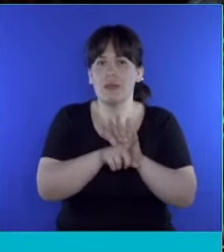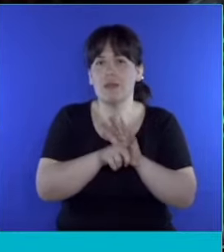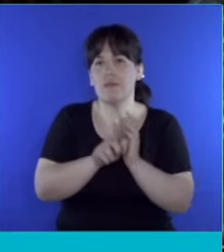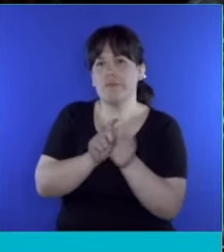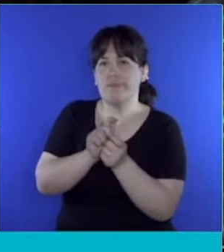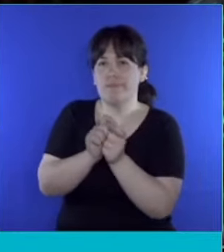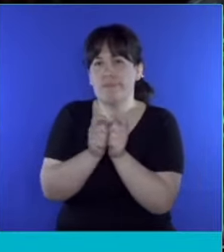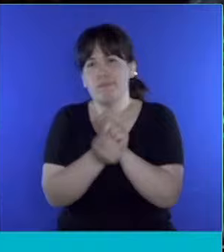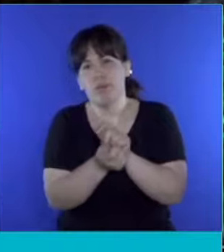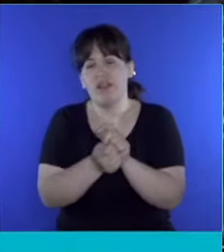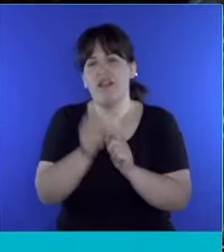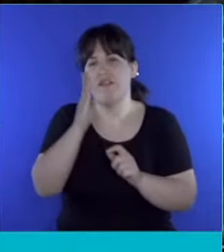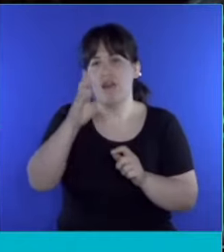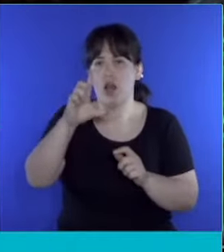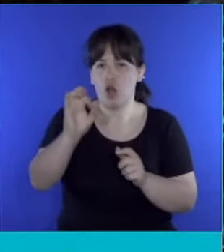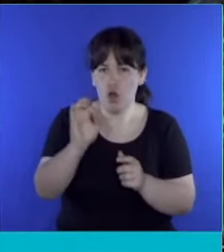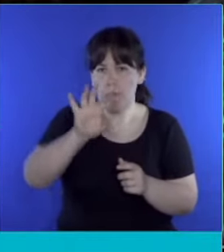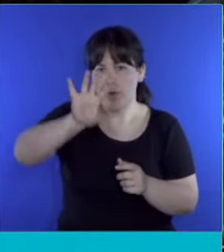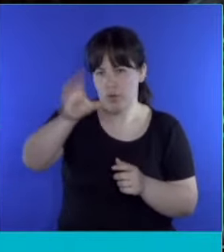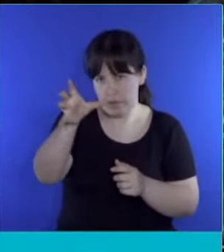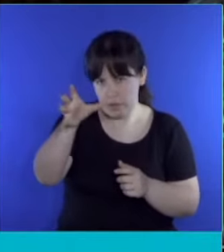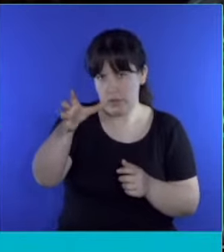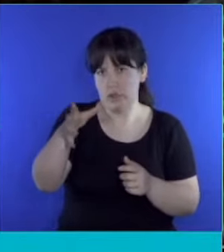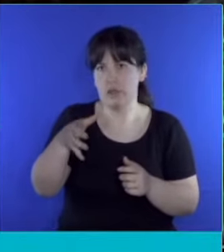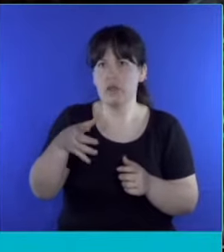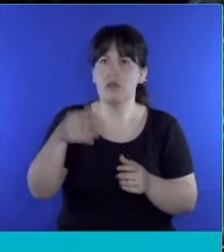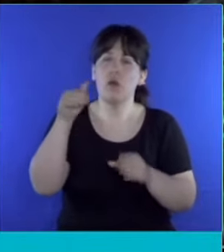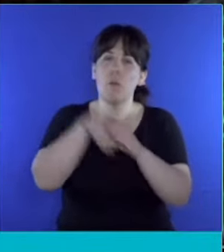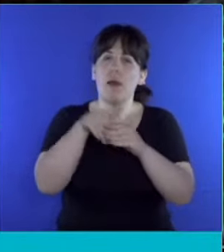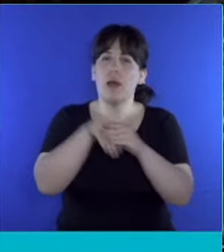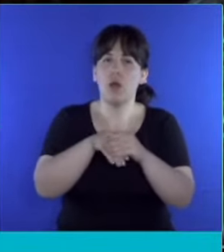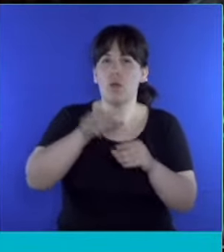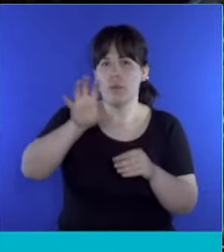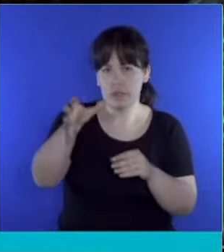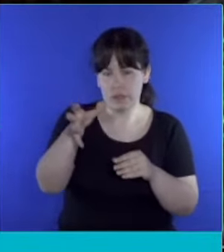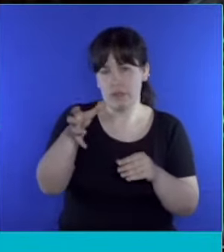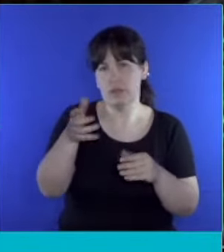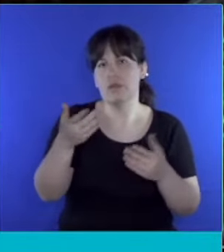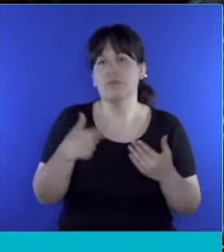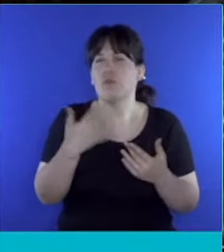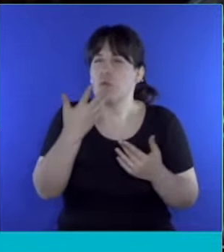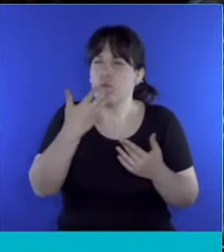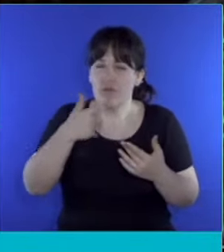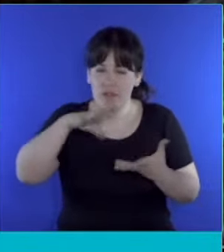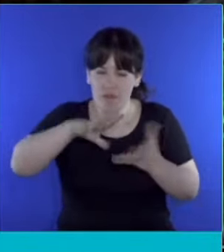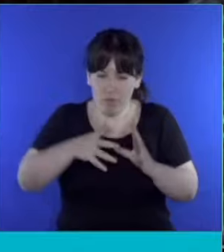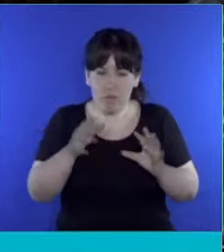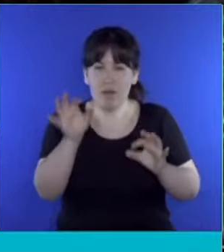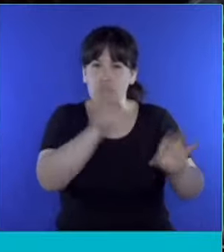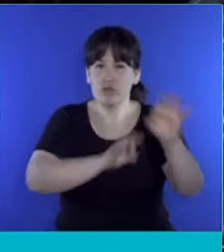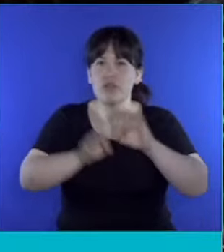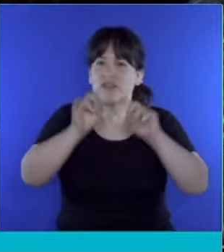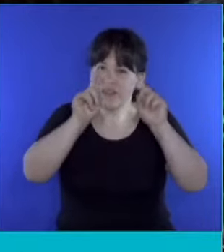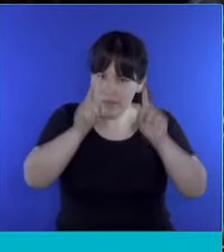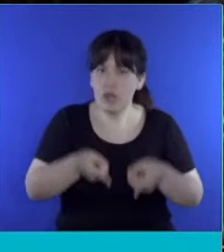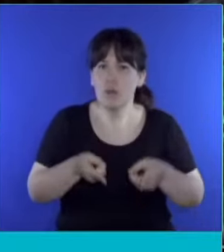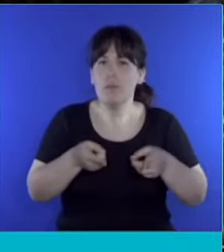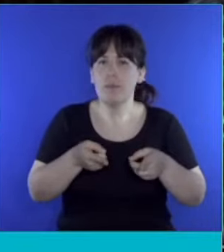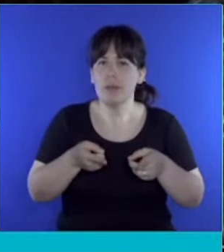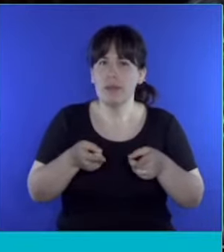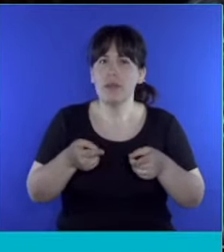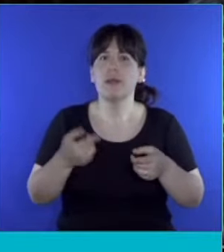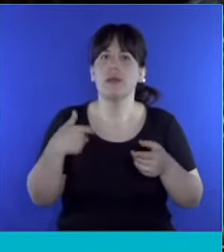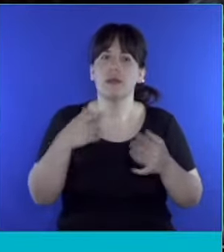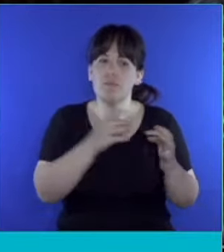previsional del Banco Provincia, nos encantaría que con esa misma amplitud de esos proyectos sean tratados o